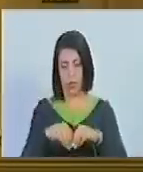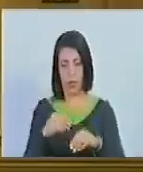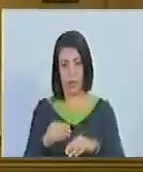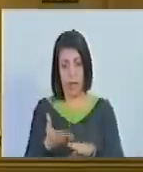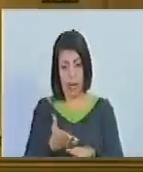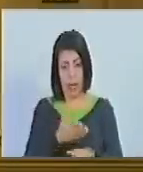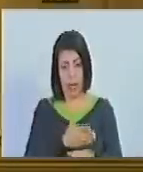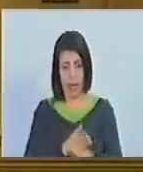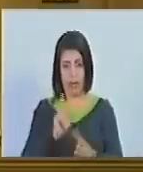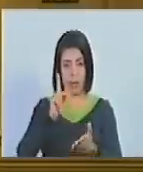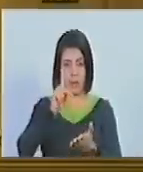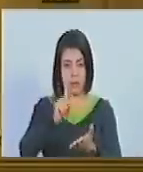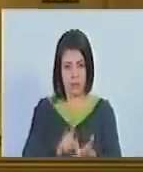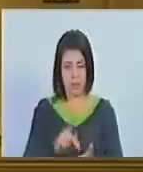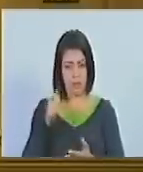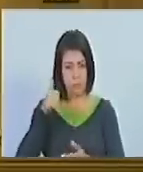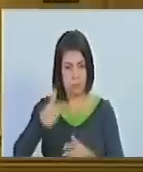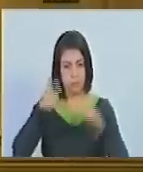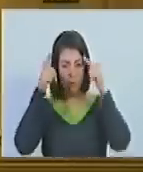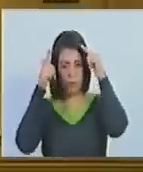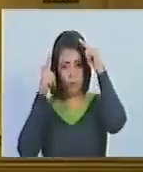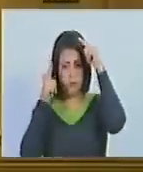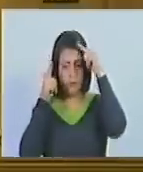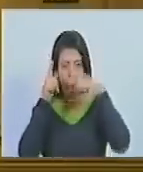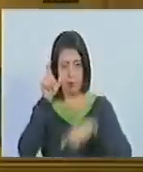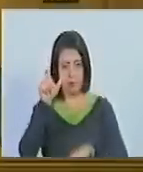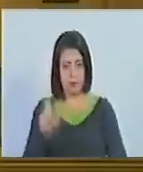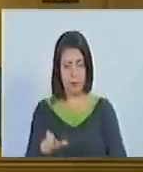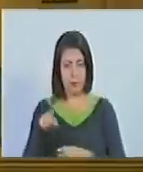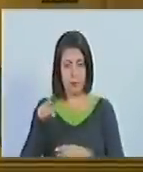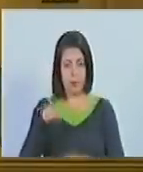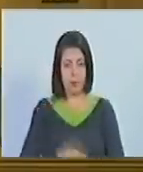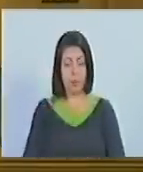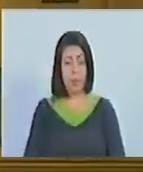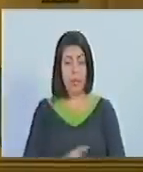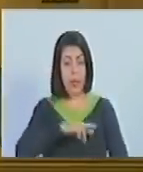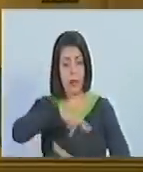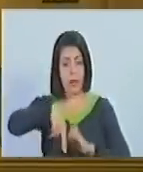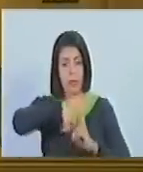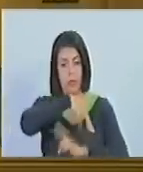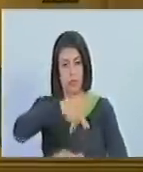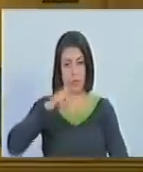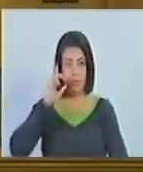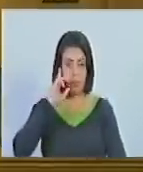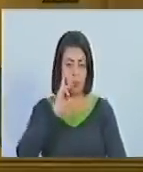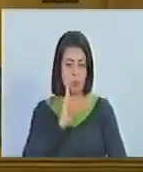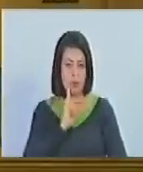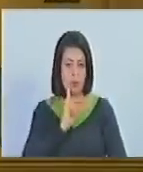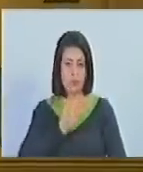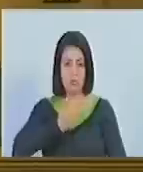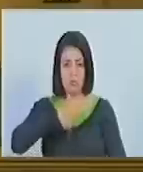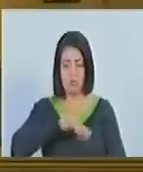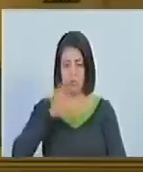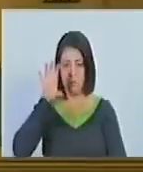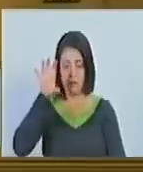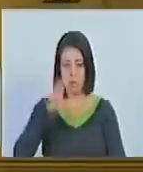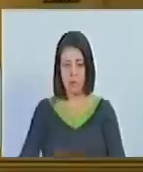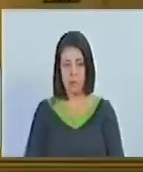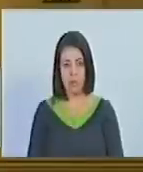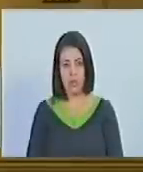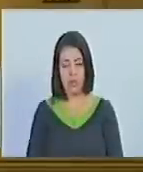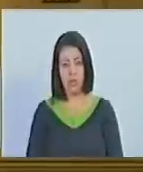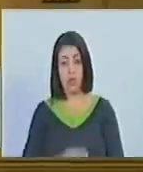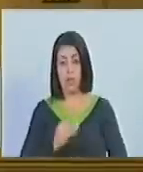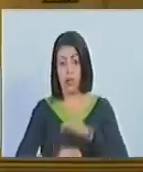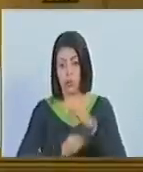llegada de nuestro comandante eterno Hugo Rafael Chávez Frías y la revolución bolivariana a nuestra patria, que